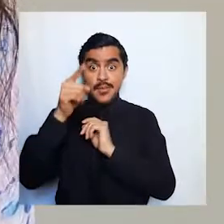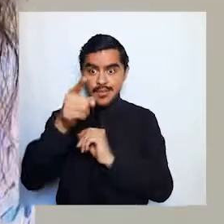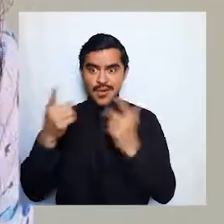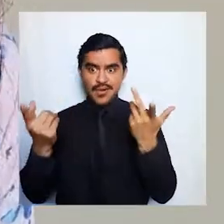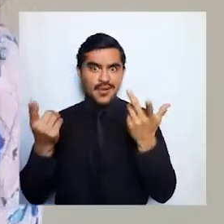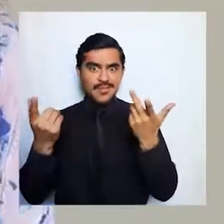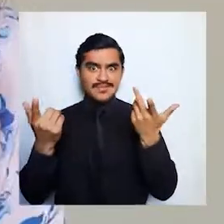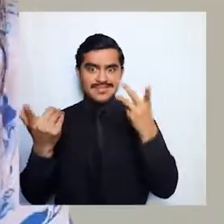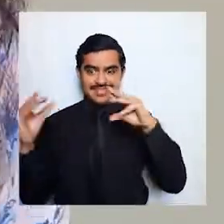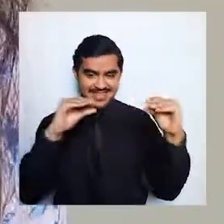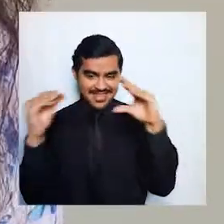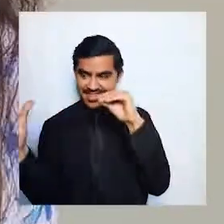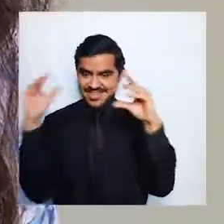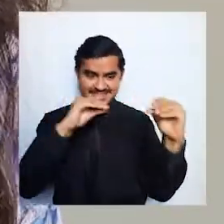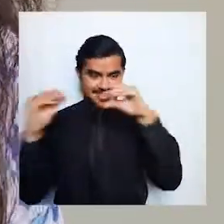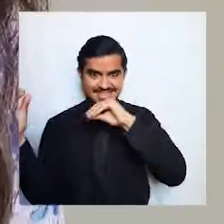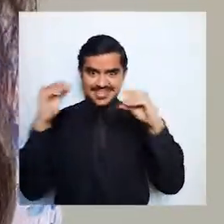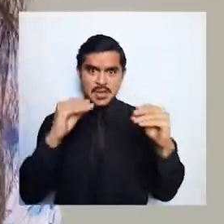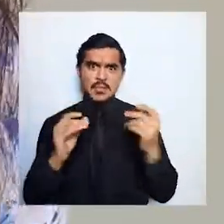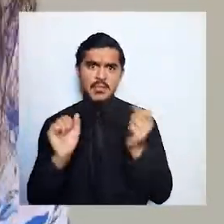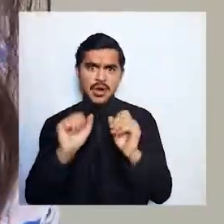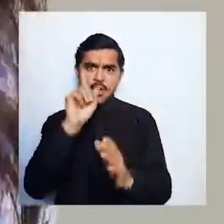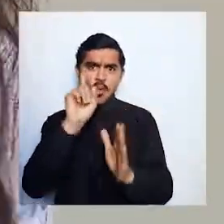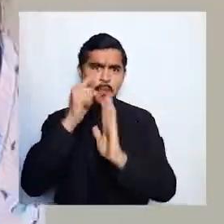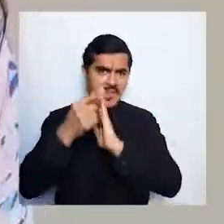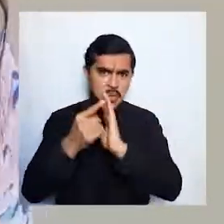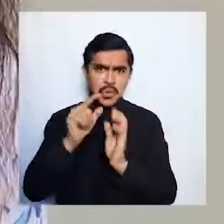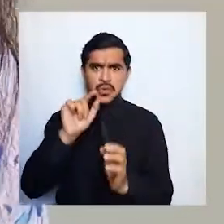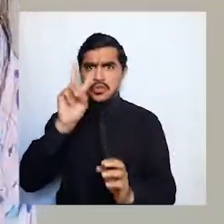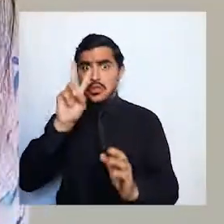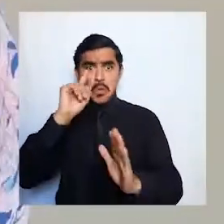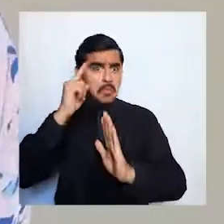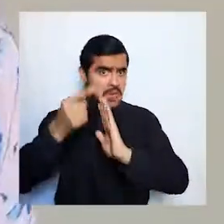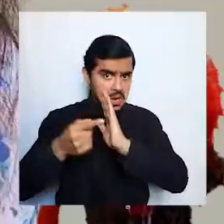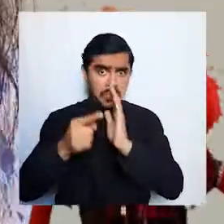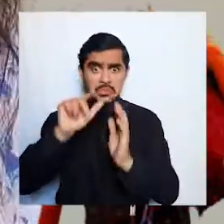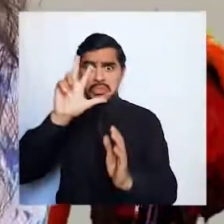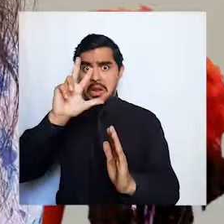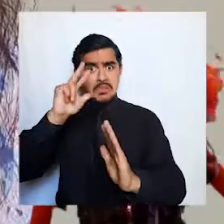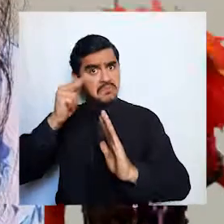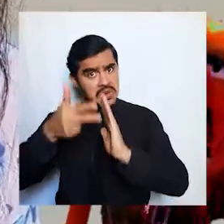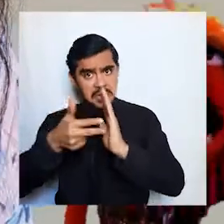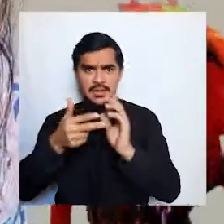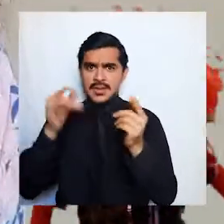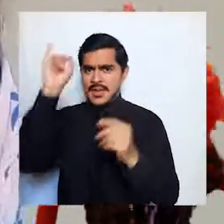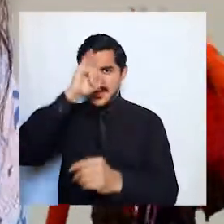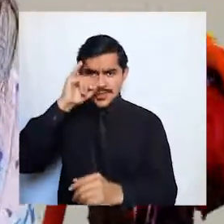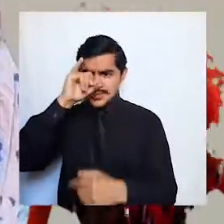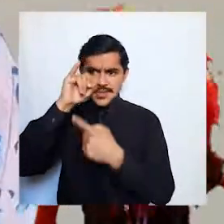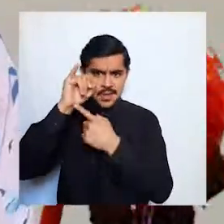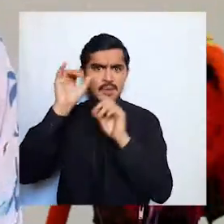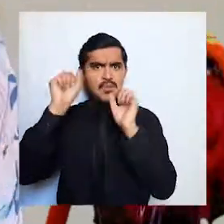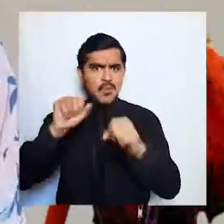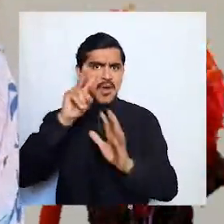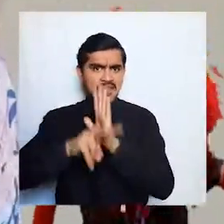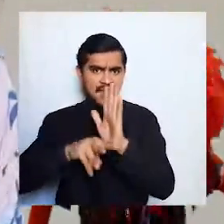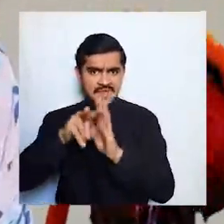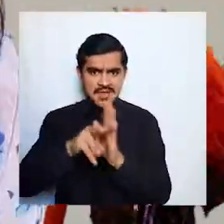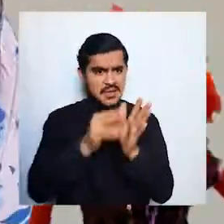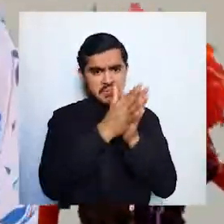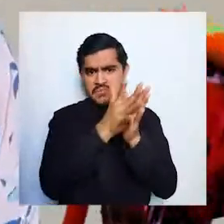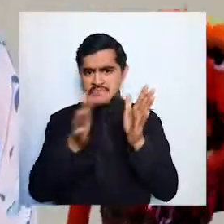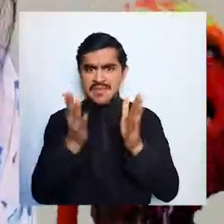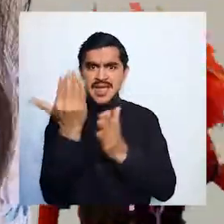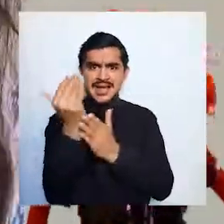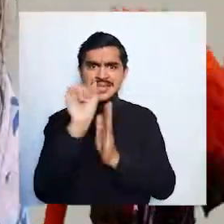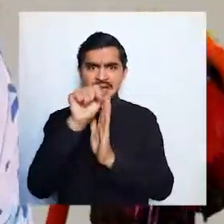show de moppets digamos puedes estar un minuto dos minutos tres minutos es lo bueno de instagram que tu un vídeo te puede durar más de